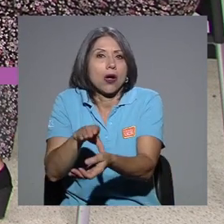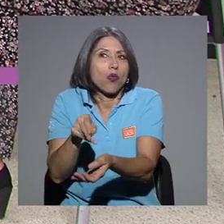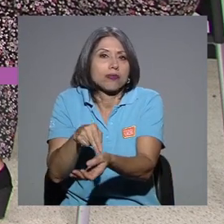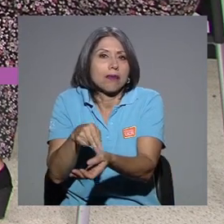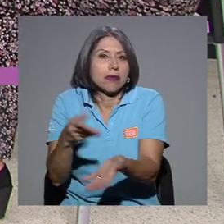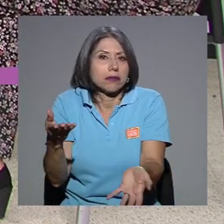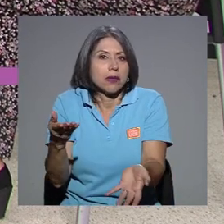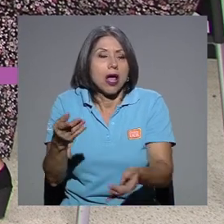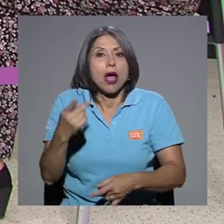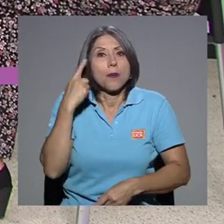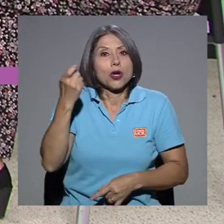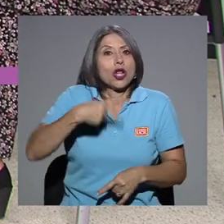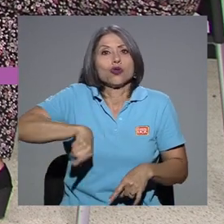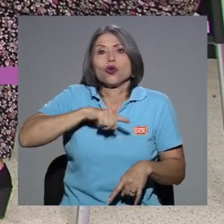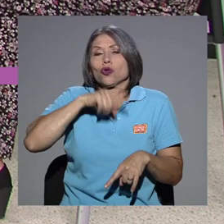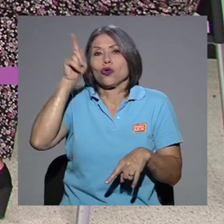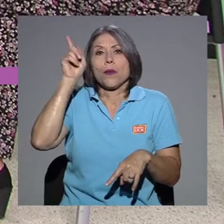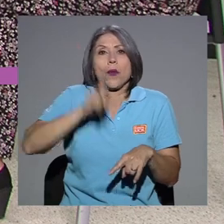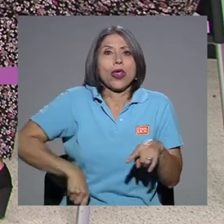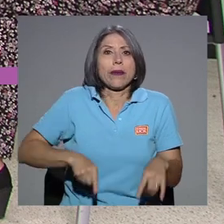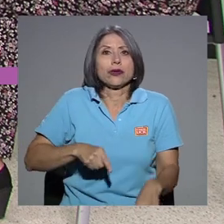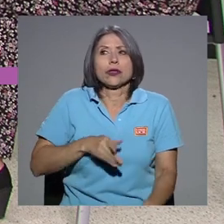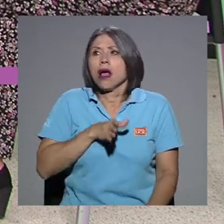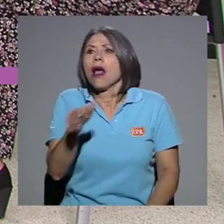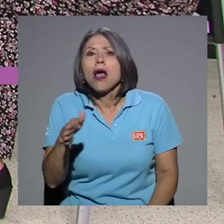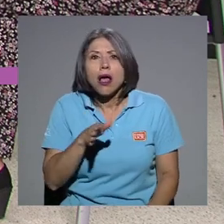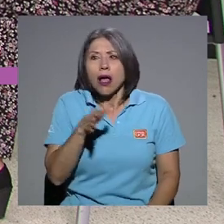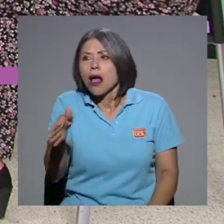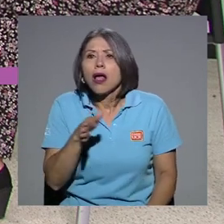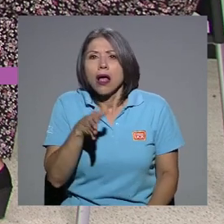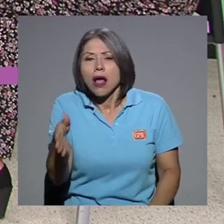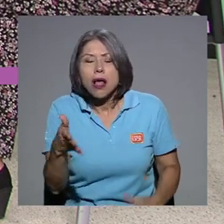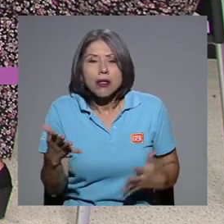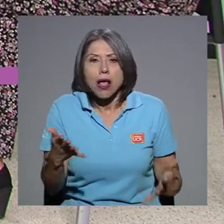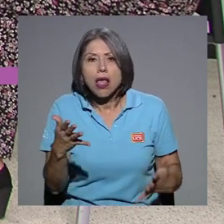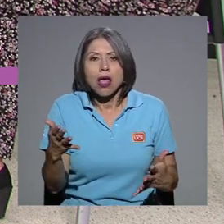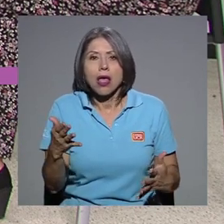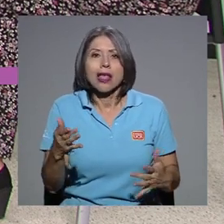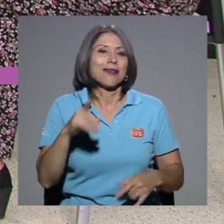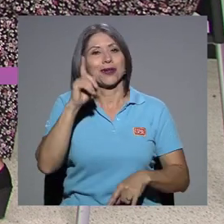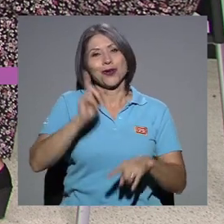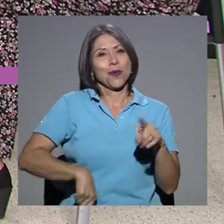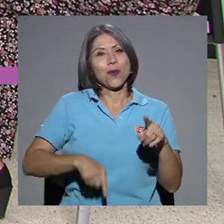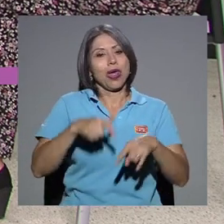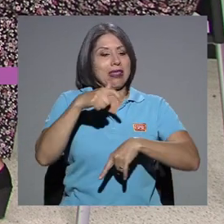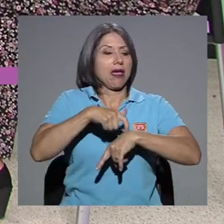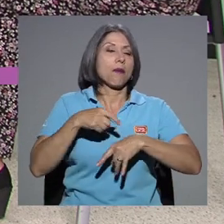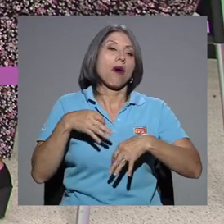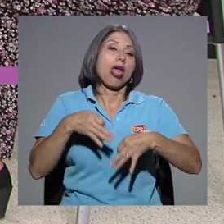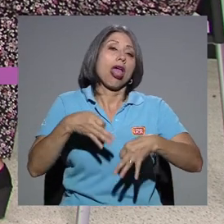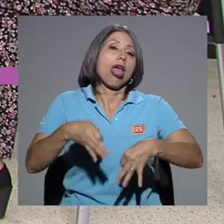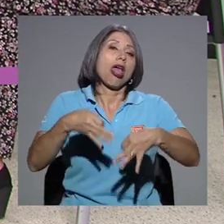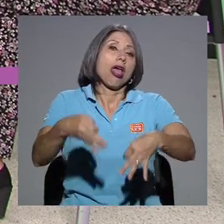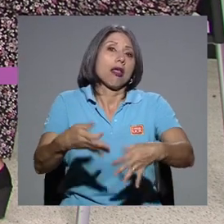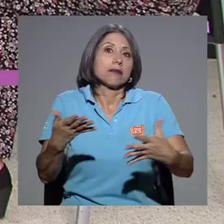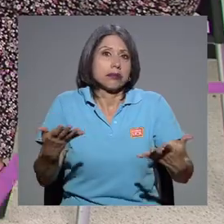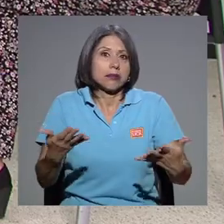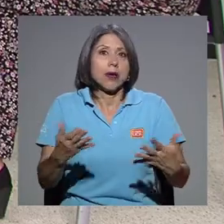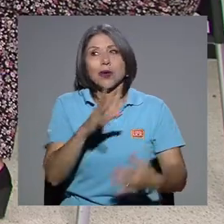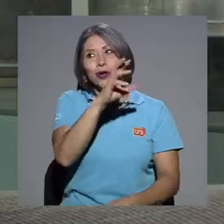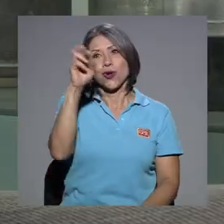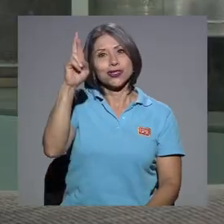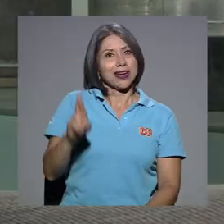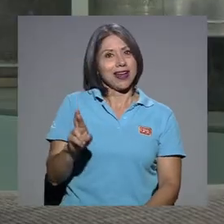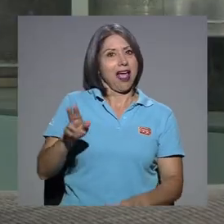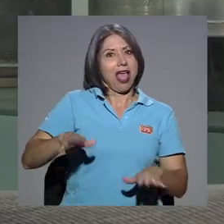agotar, ¿verdad?, el servicio, pero tampoco dejar que pase mucho si una sí lo tuviera. En este caso, bueno, en Costa Rica todavía no,